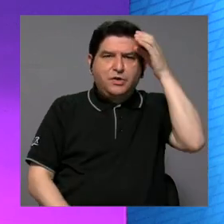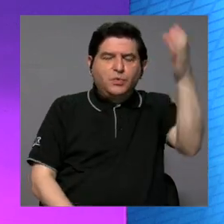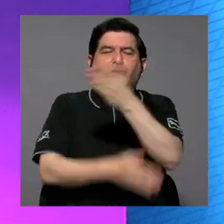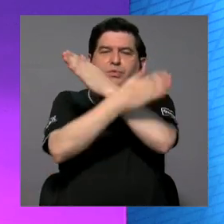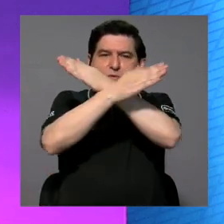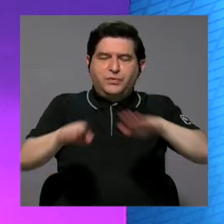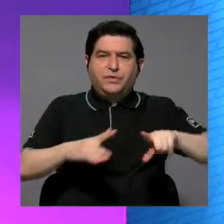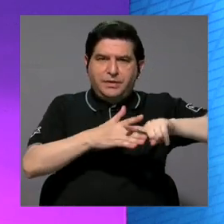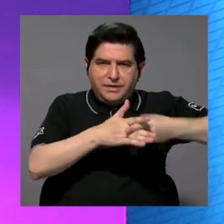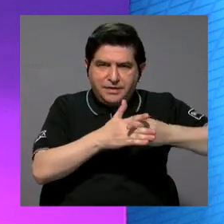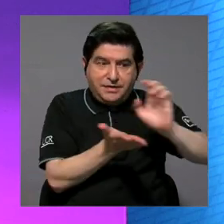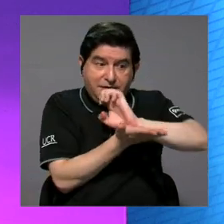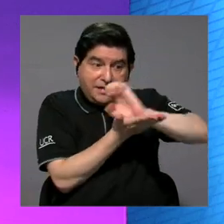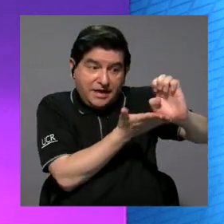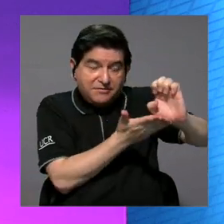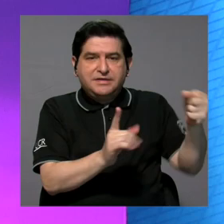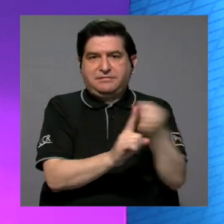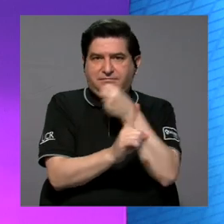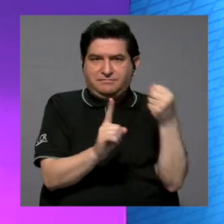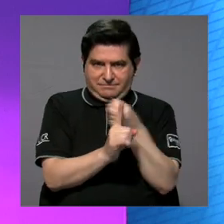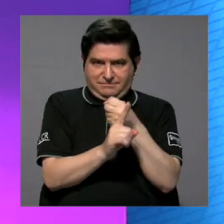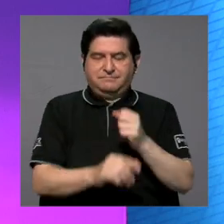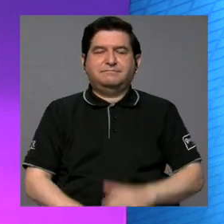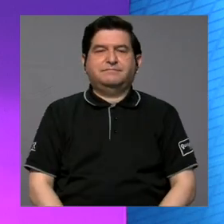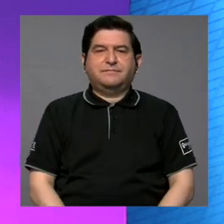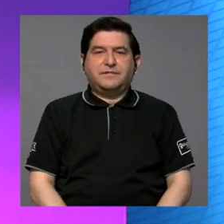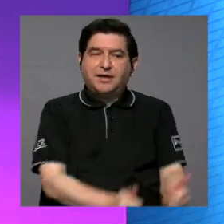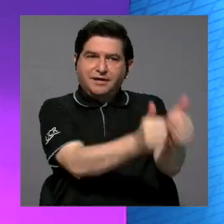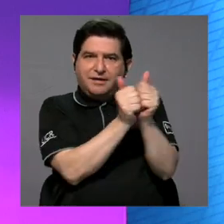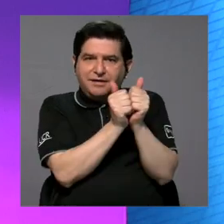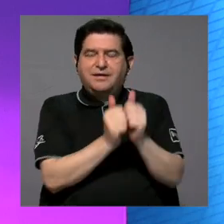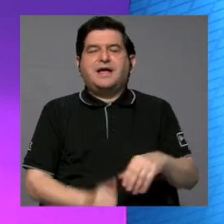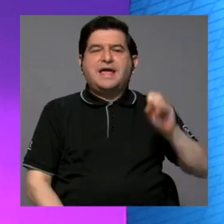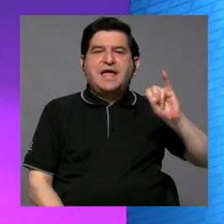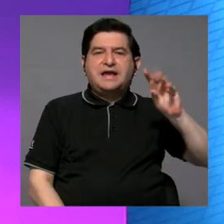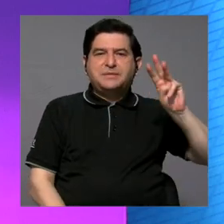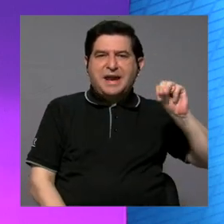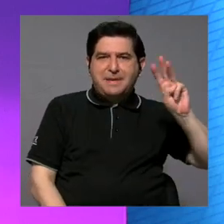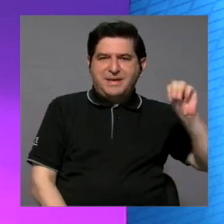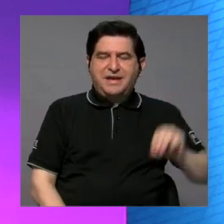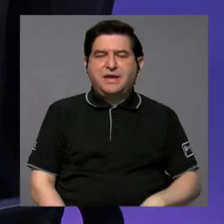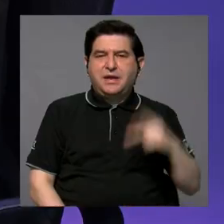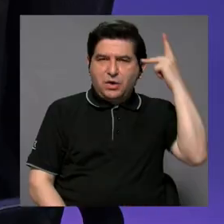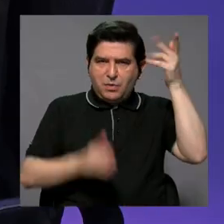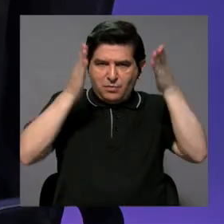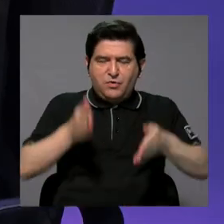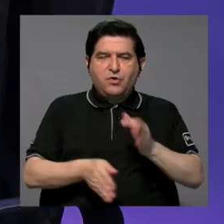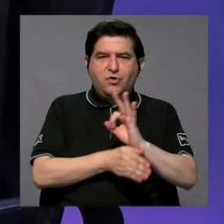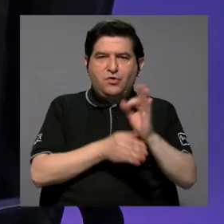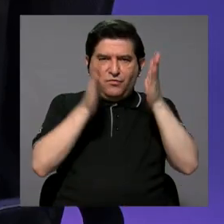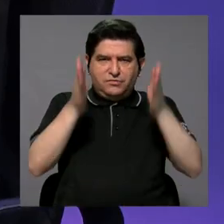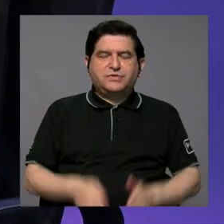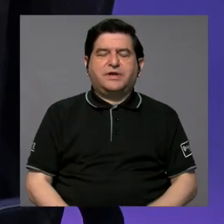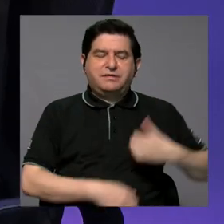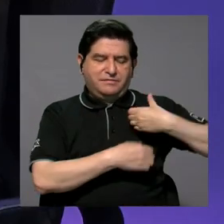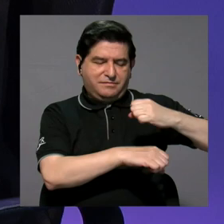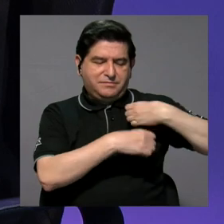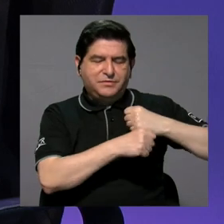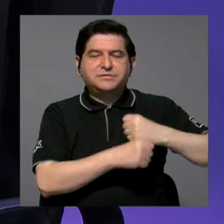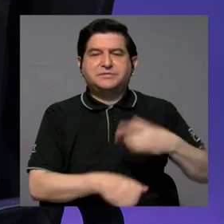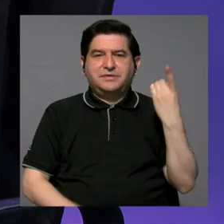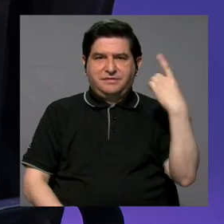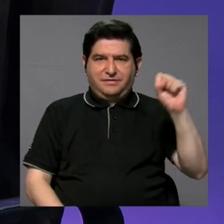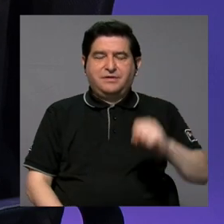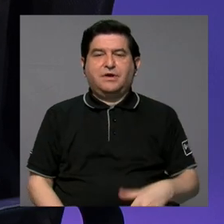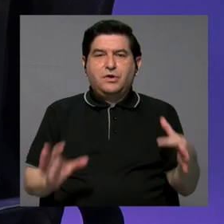de paz como mecanismo de prevención contra la violencia. Nos acompaña Ingrid Marín Marín, politóloga y funcionaria de la Municipalidad de San Parados,